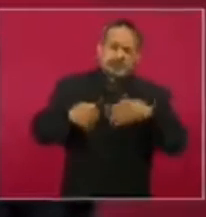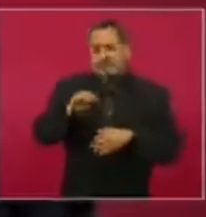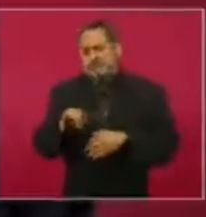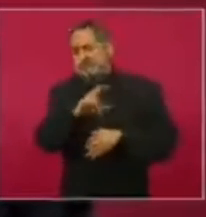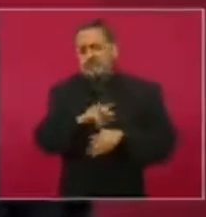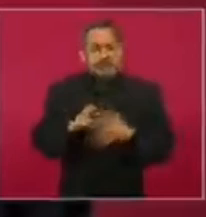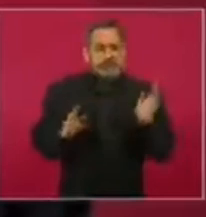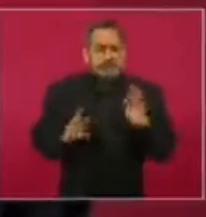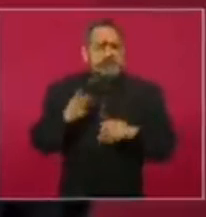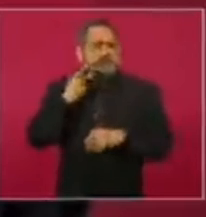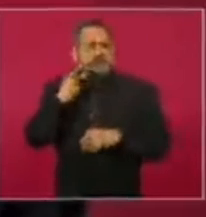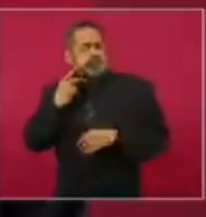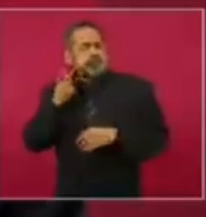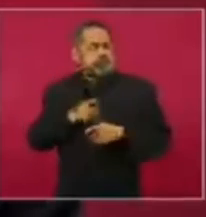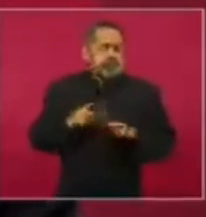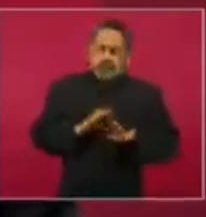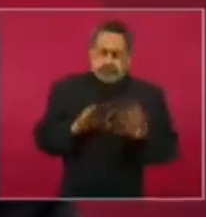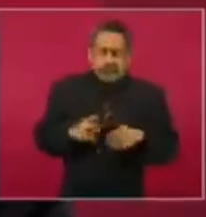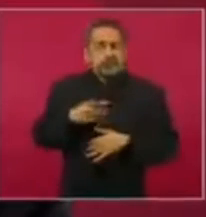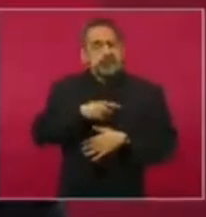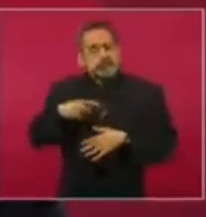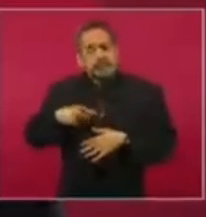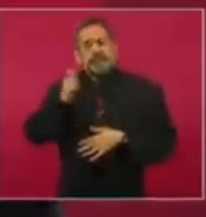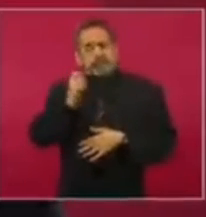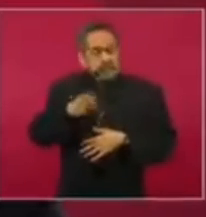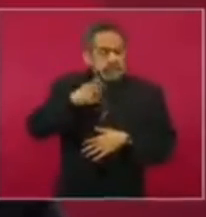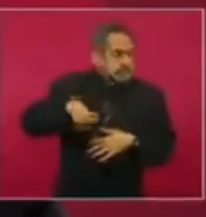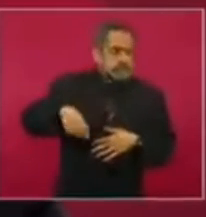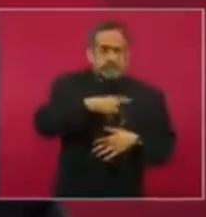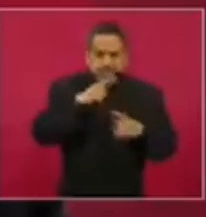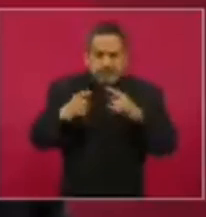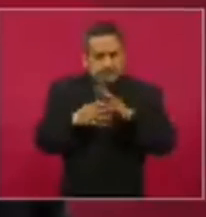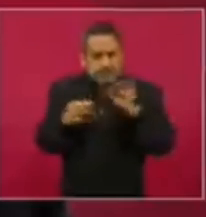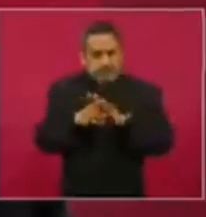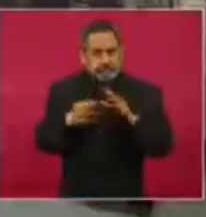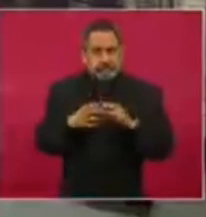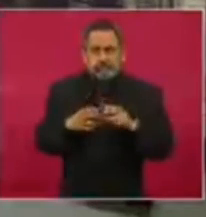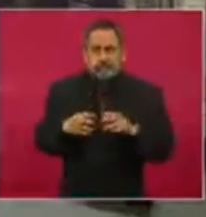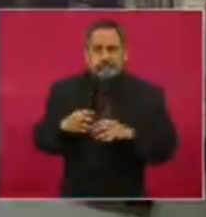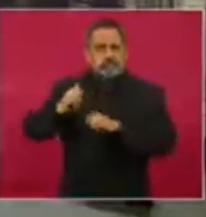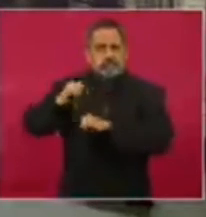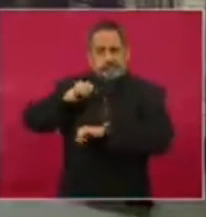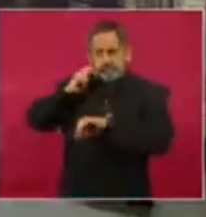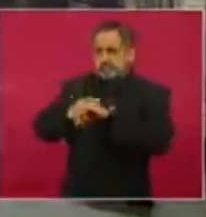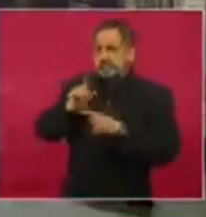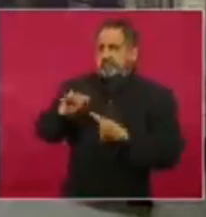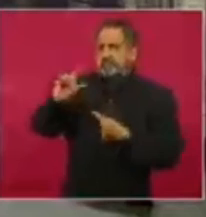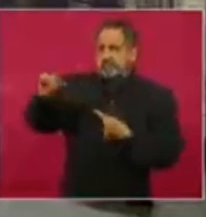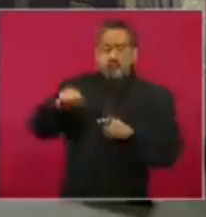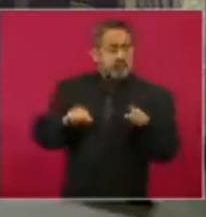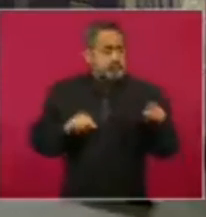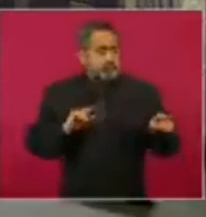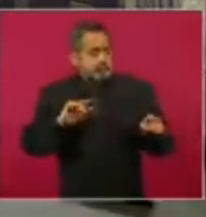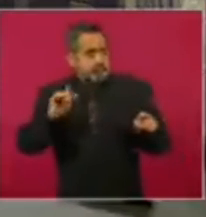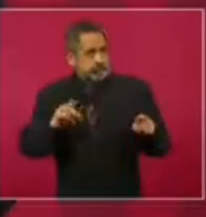o autoridad política. Tiene que haber también en el ejercicio de nuestras funciones. El funcionario público debe